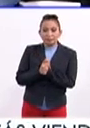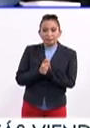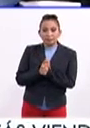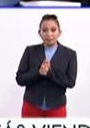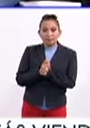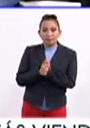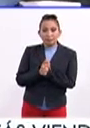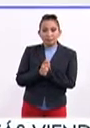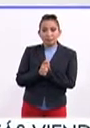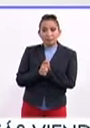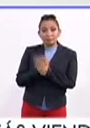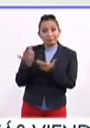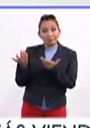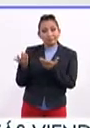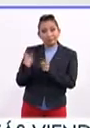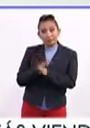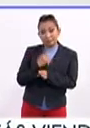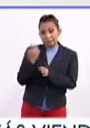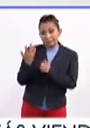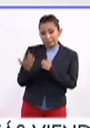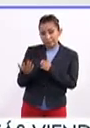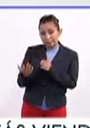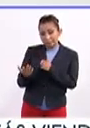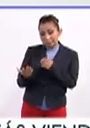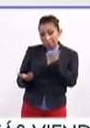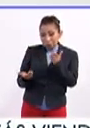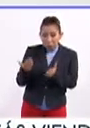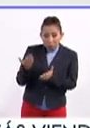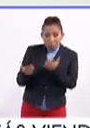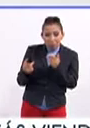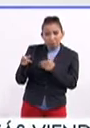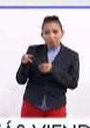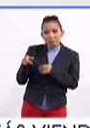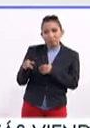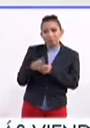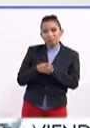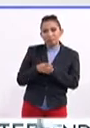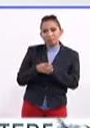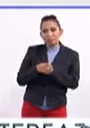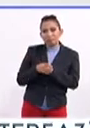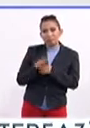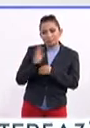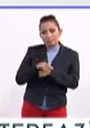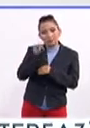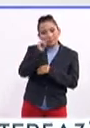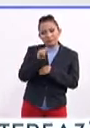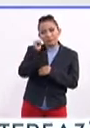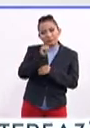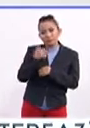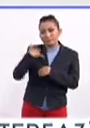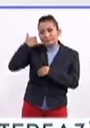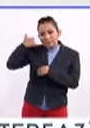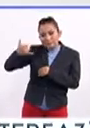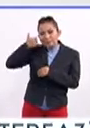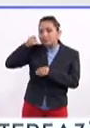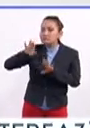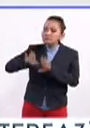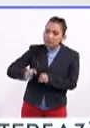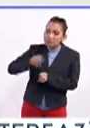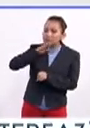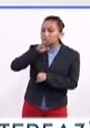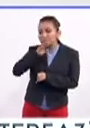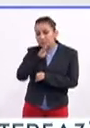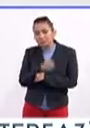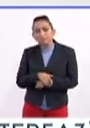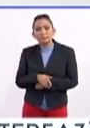en algunos casos, este, pues, bueno, más bien siempre les hablaba por teléfono, ¿no? Como, ah, ¿cómo está?